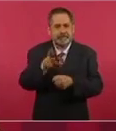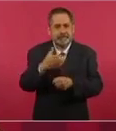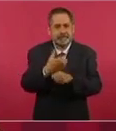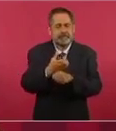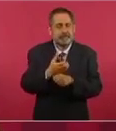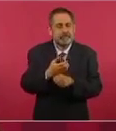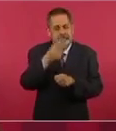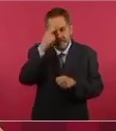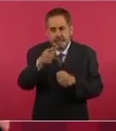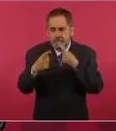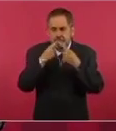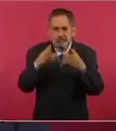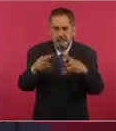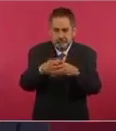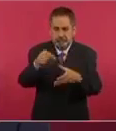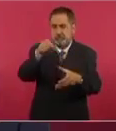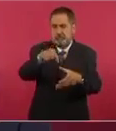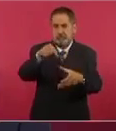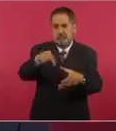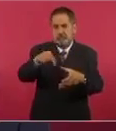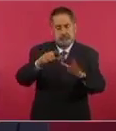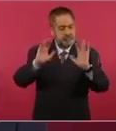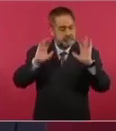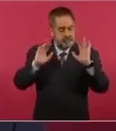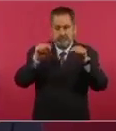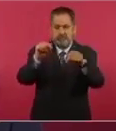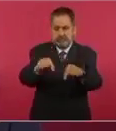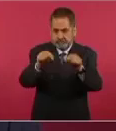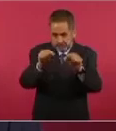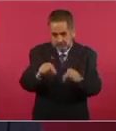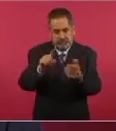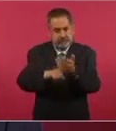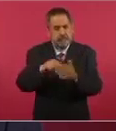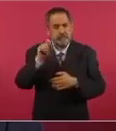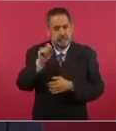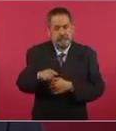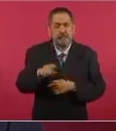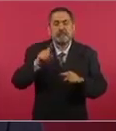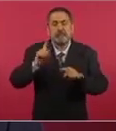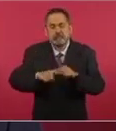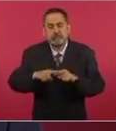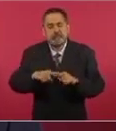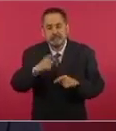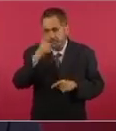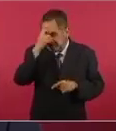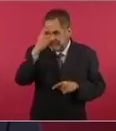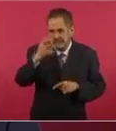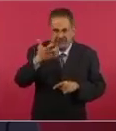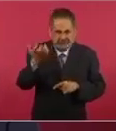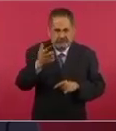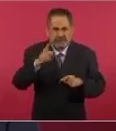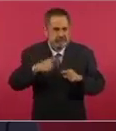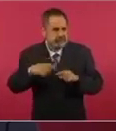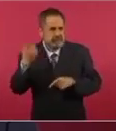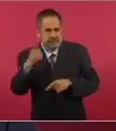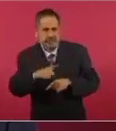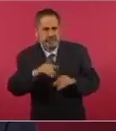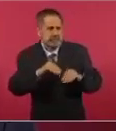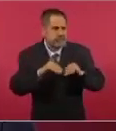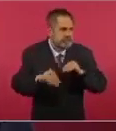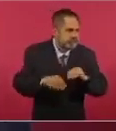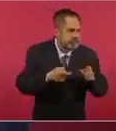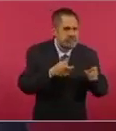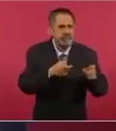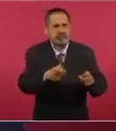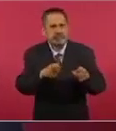estos temas. Y es ahí donde habrá que ubicar no solamente el diseño, sino particularmente la operación y la implementación